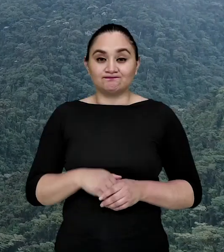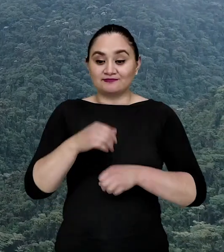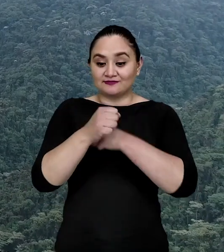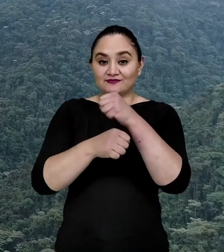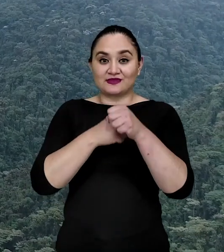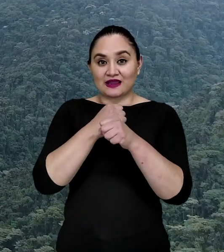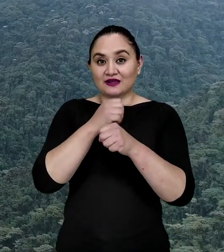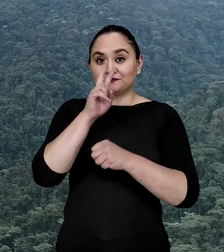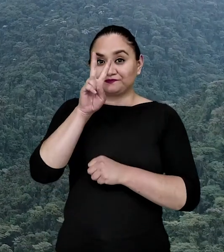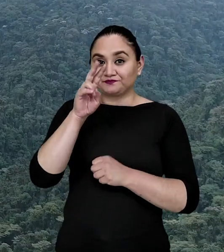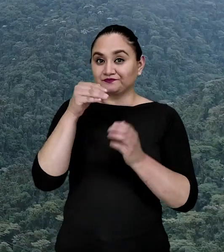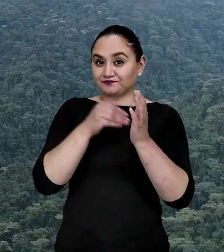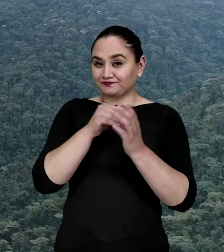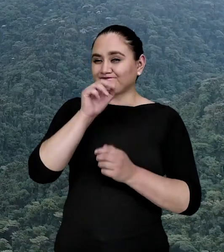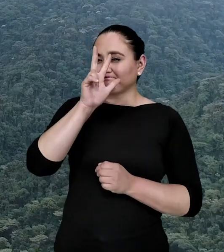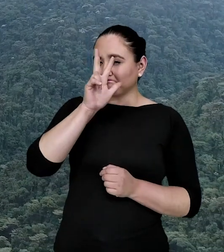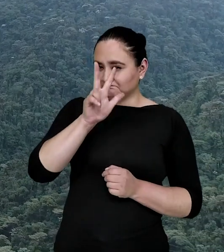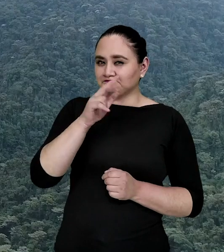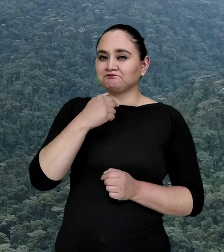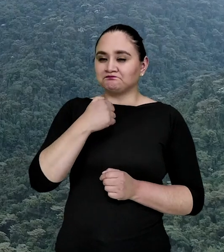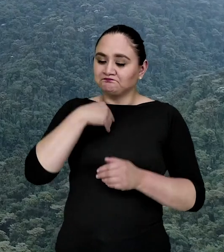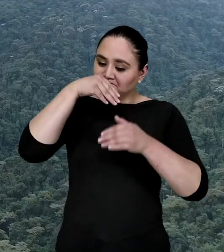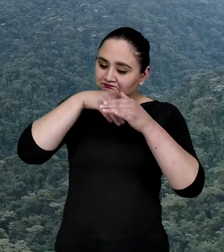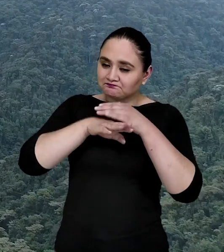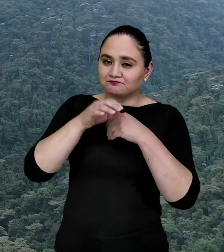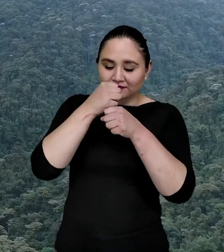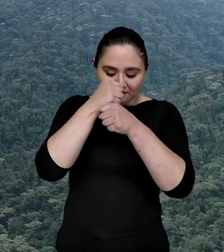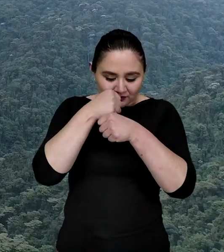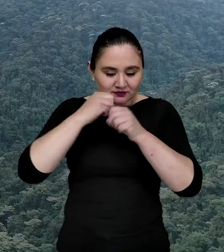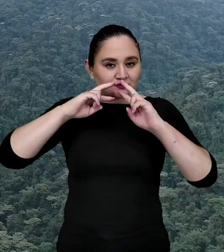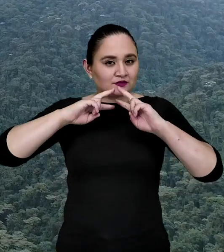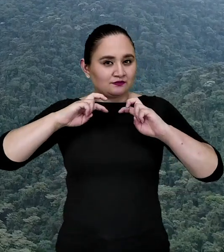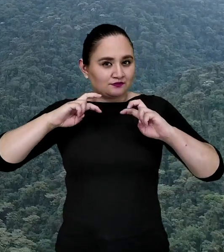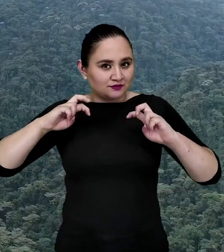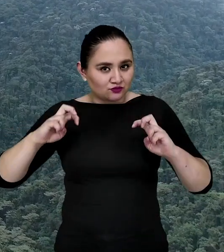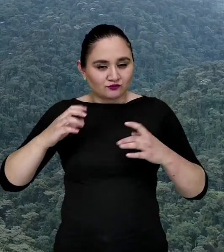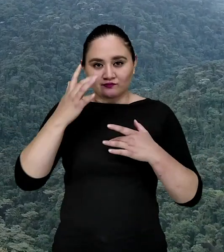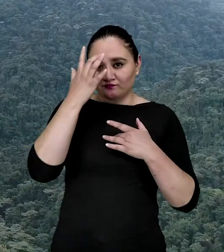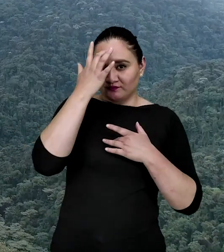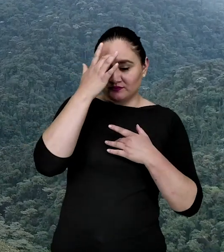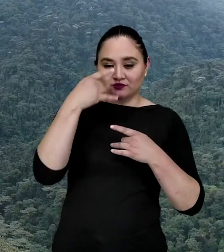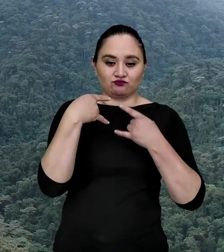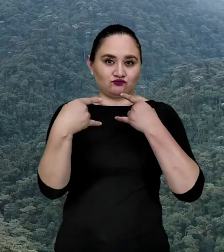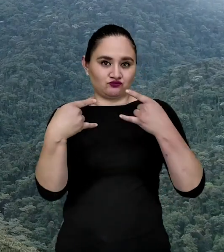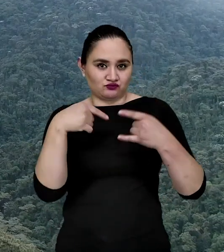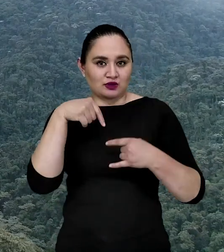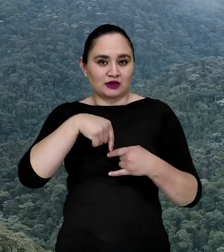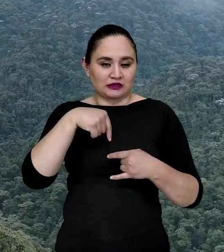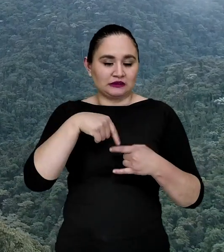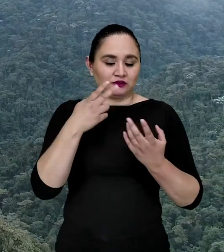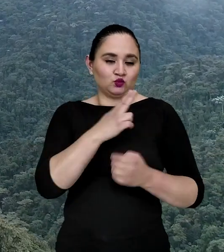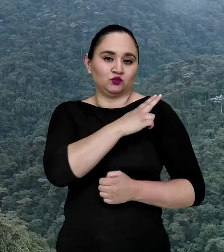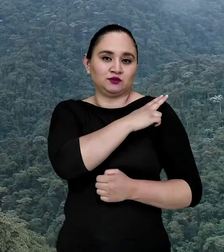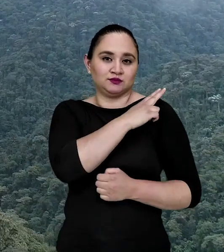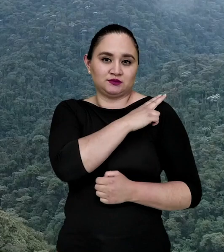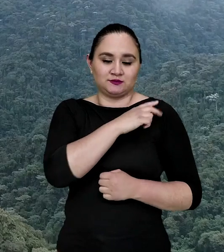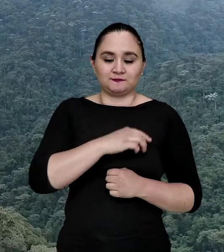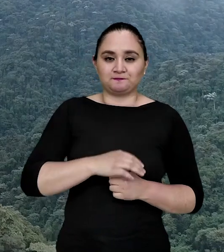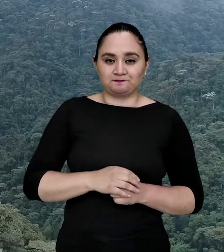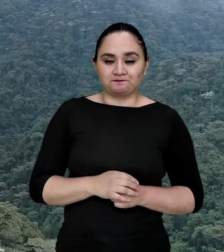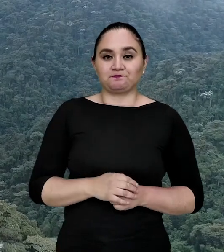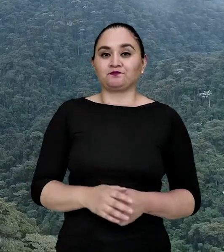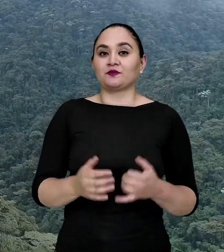A finales del 2003, yo me involucré en el laboratorio de investigación en enfermedades infecciosas de aquí, de esta facultad.